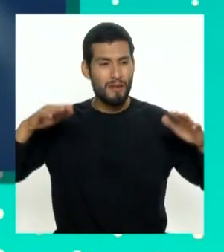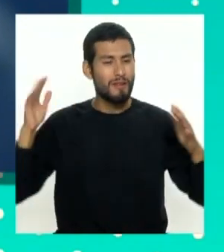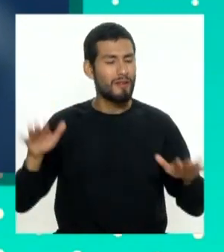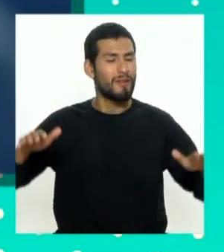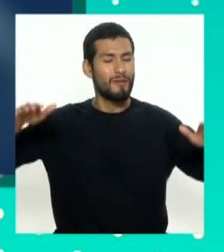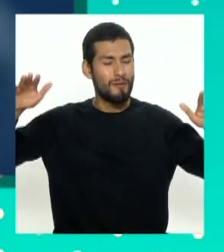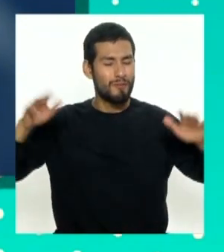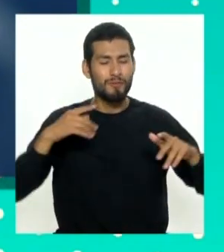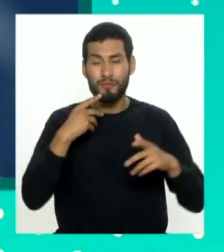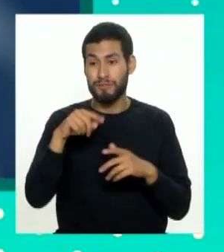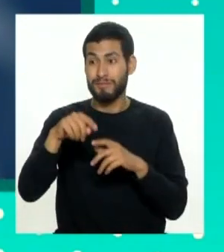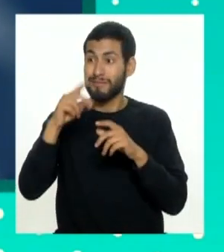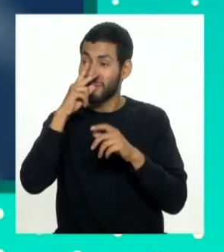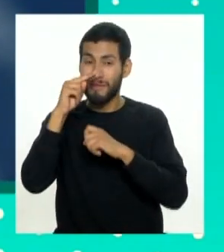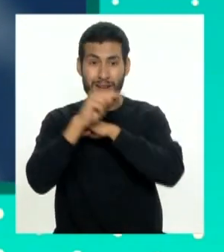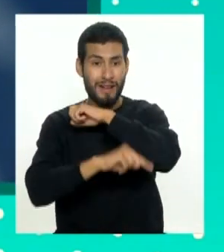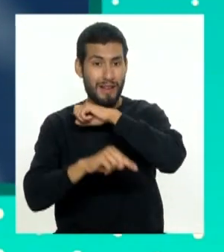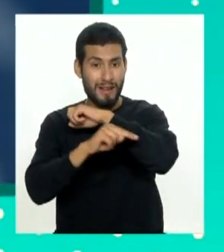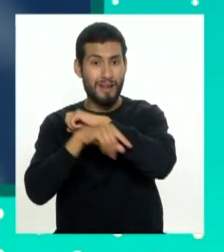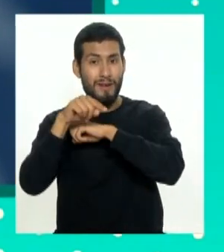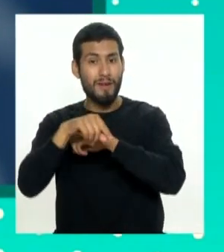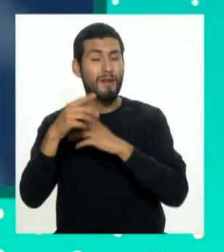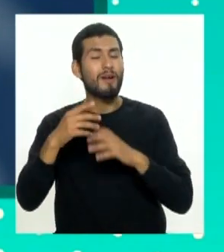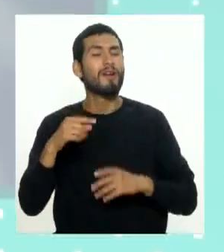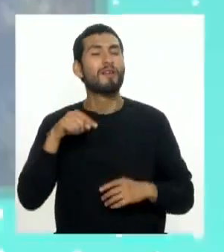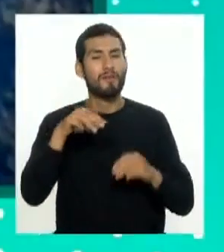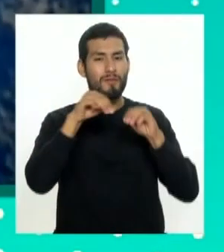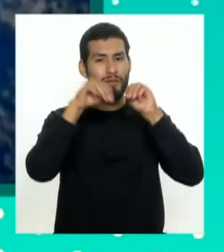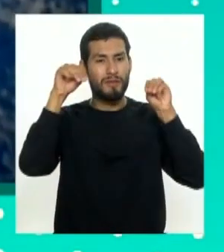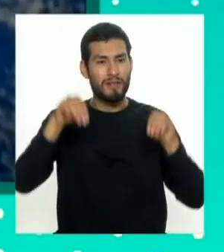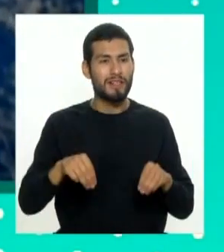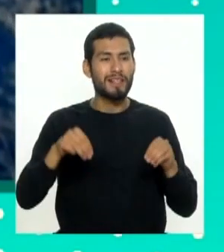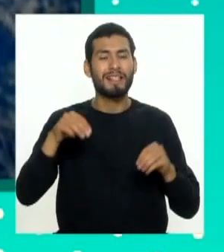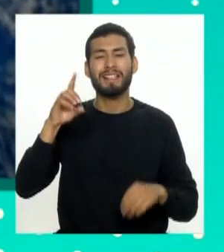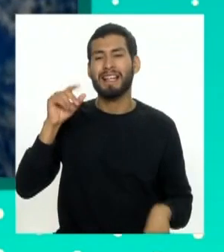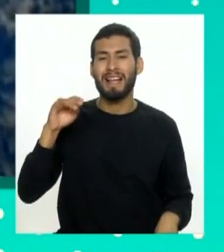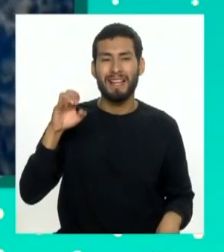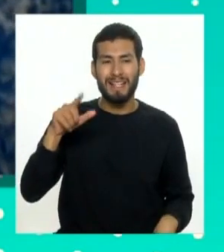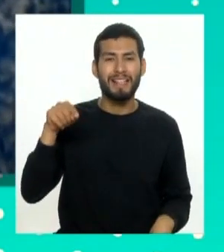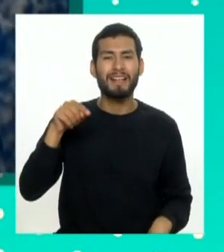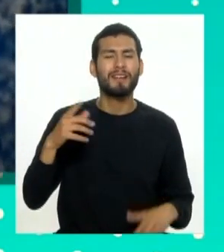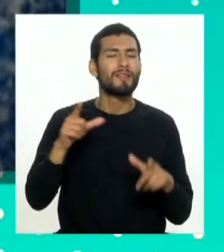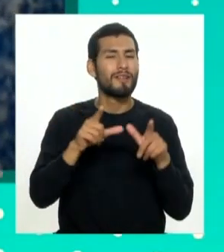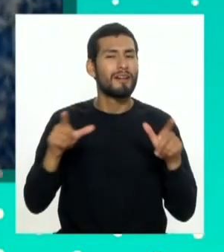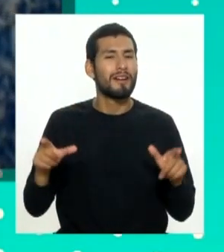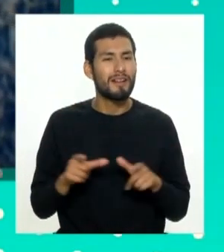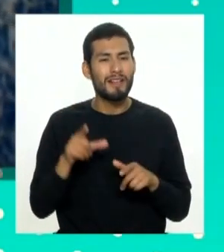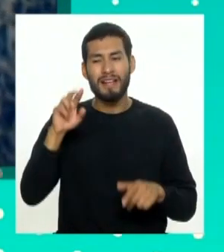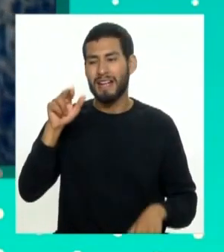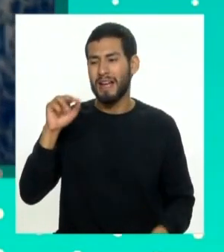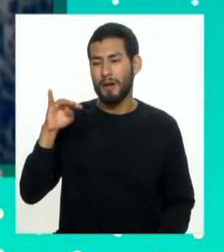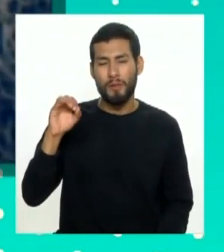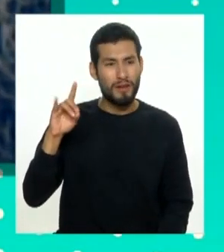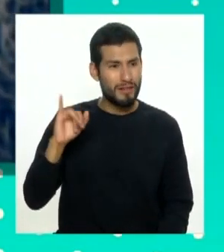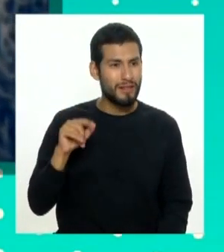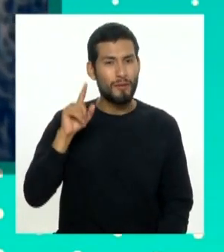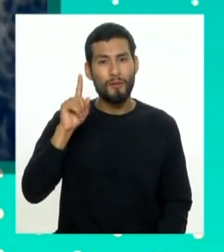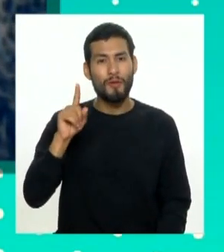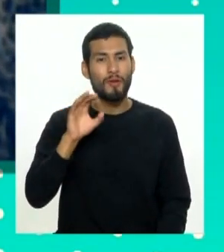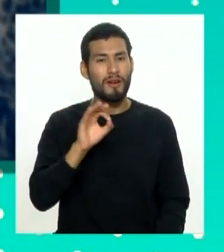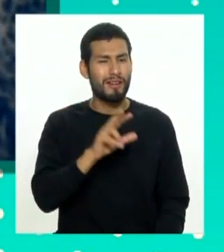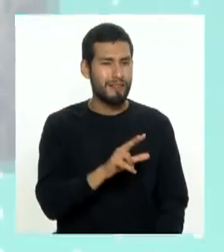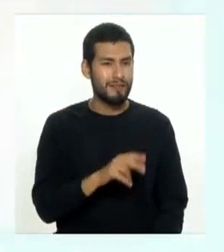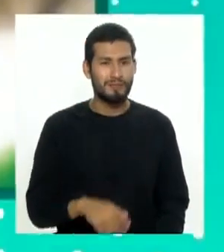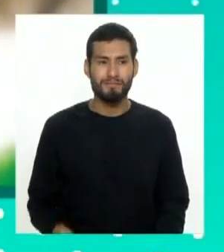del Censo Nacional de esta especie en el Museo Daniel Hernández ubicado en el Girón Antonio Raimondi 193